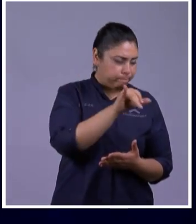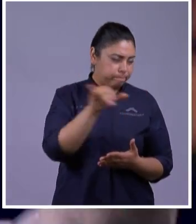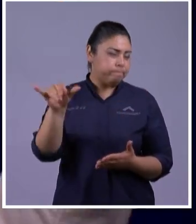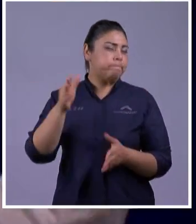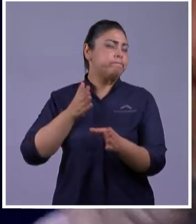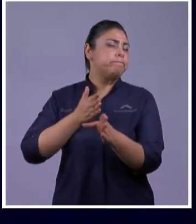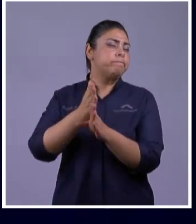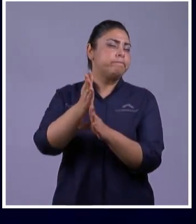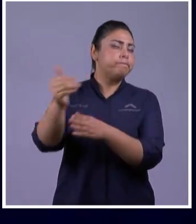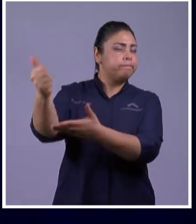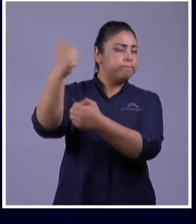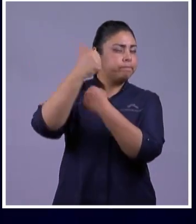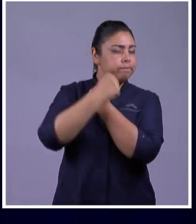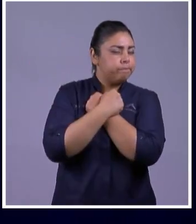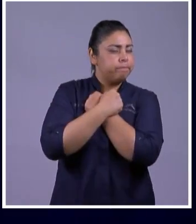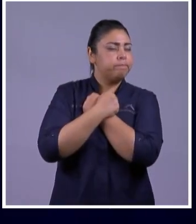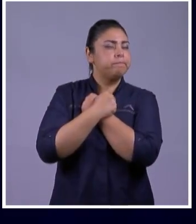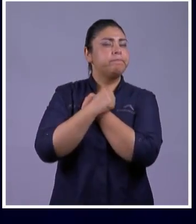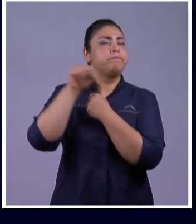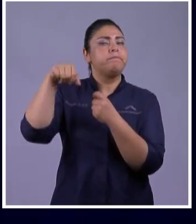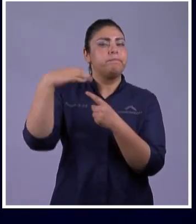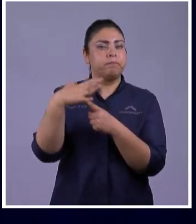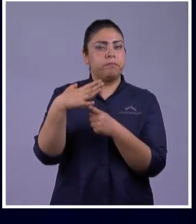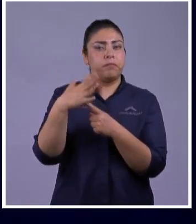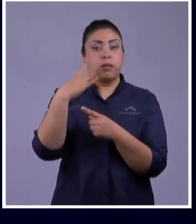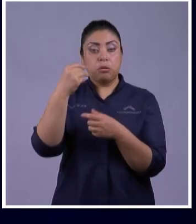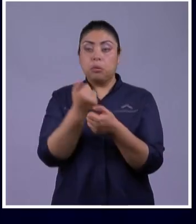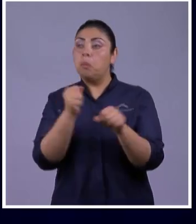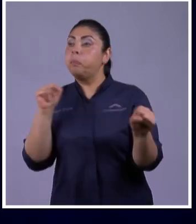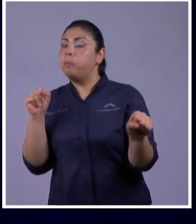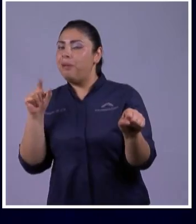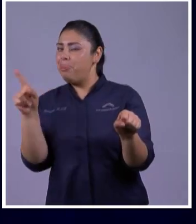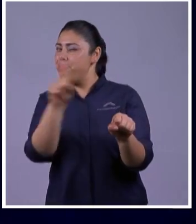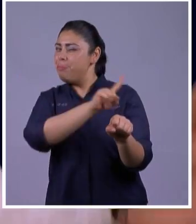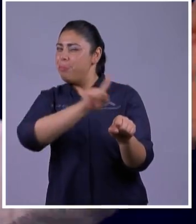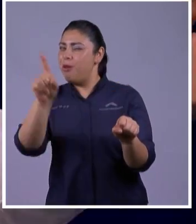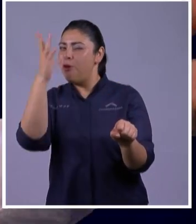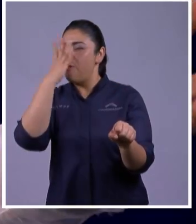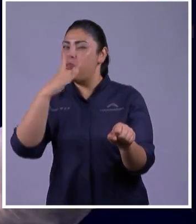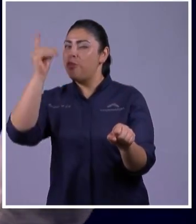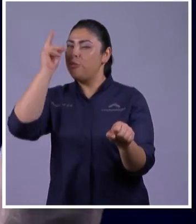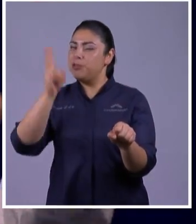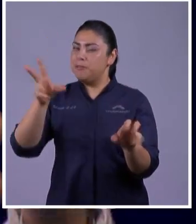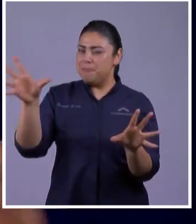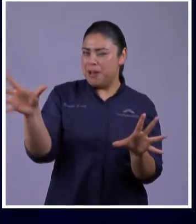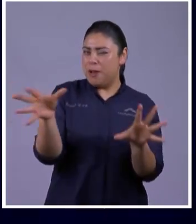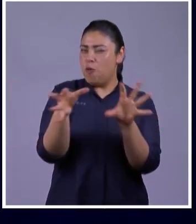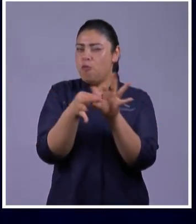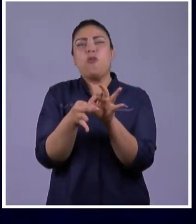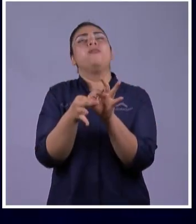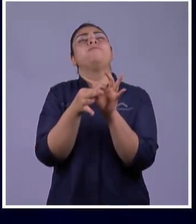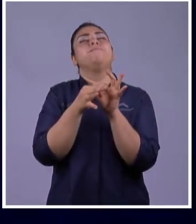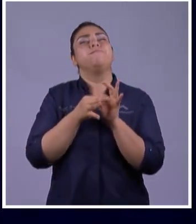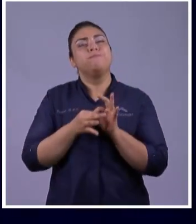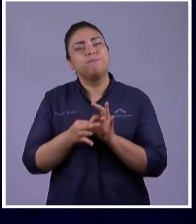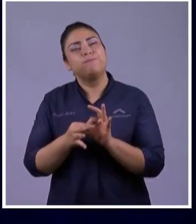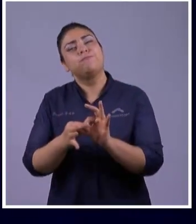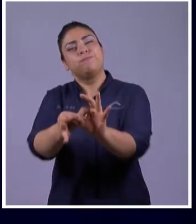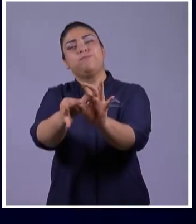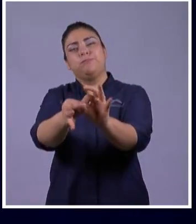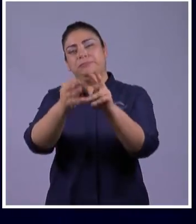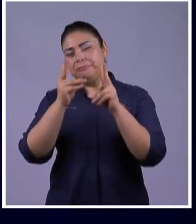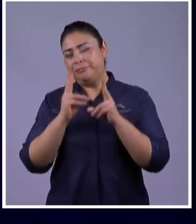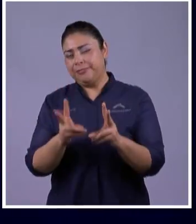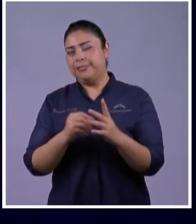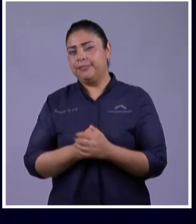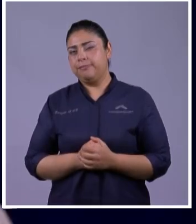No Te Dejó Y No Te Dejará Pero Si Lo Que Era Es Que Confiabas Wow Lo Que Pasa Es Que Usted